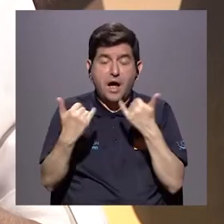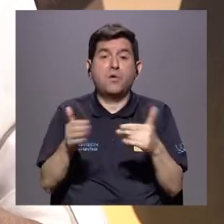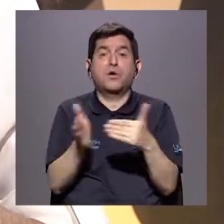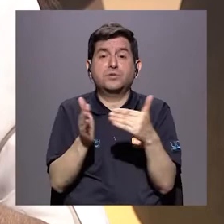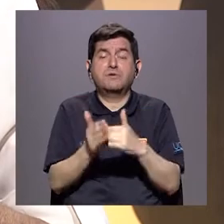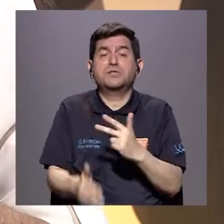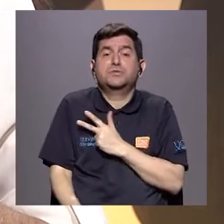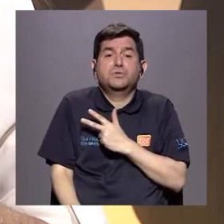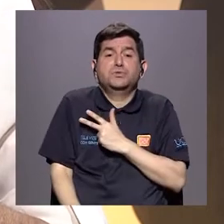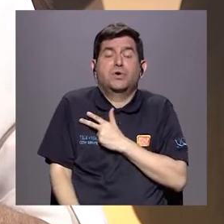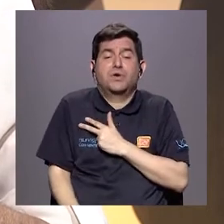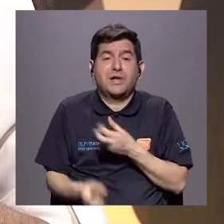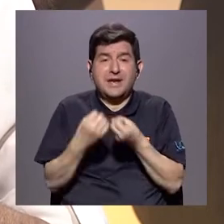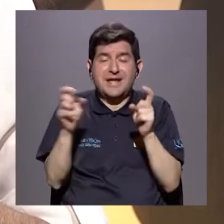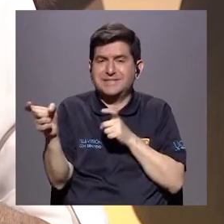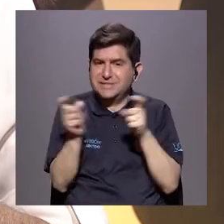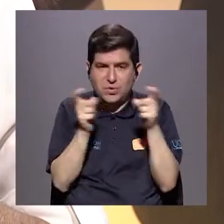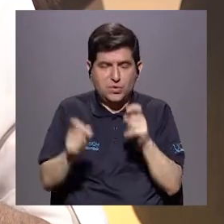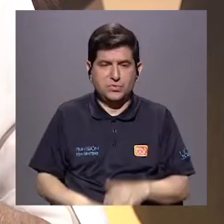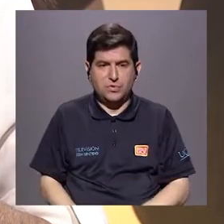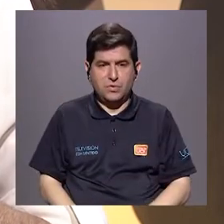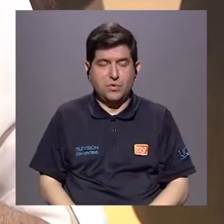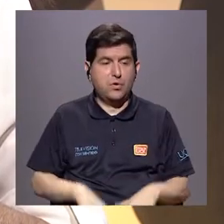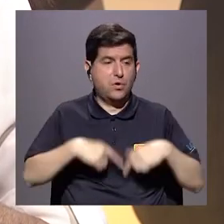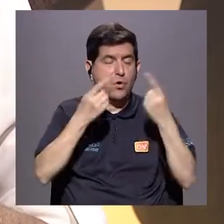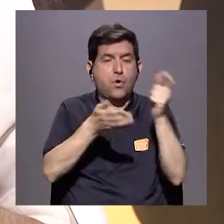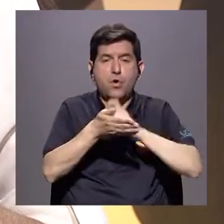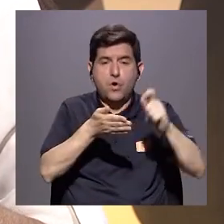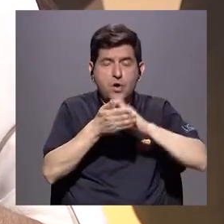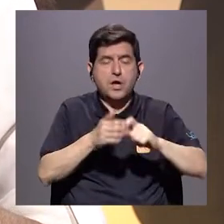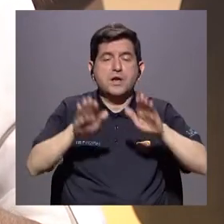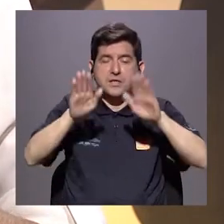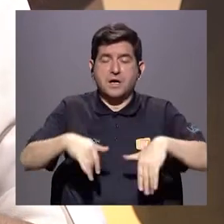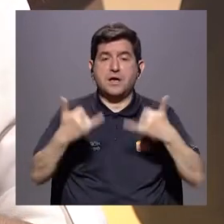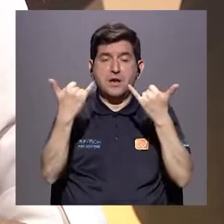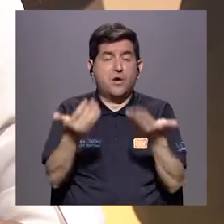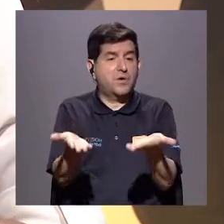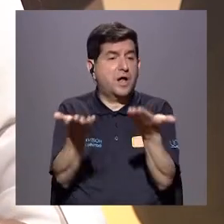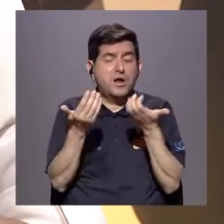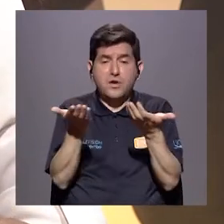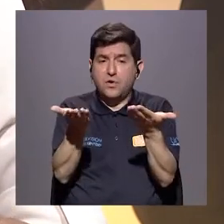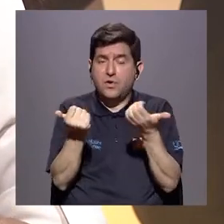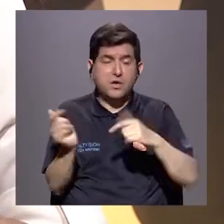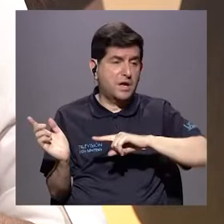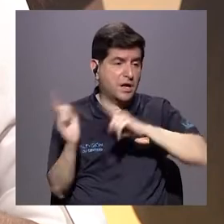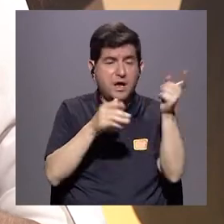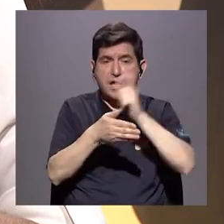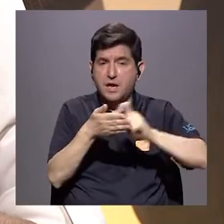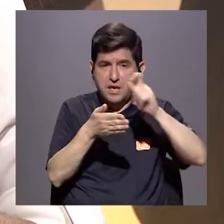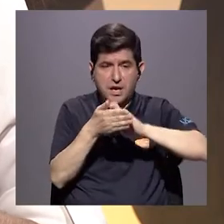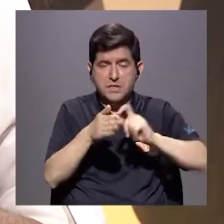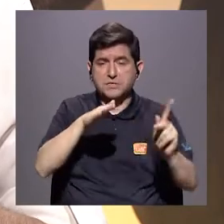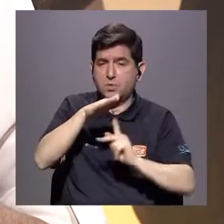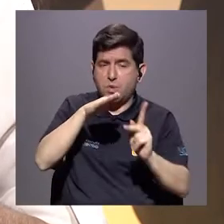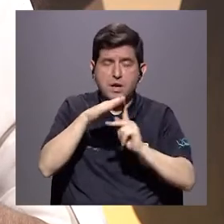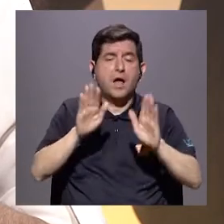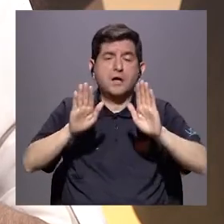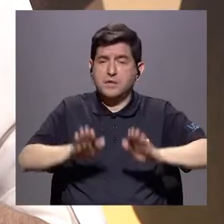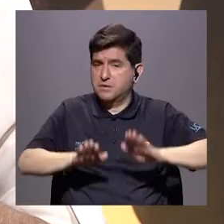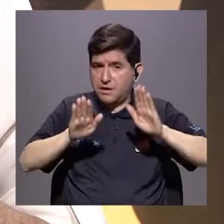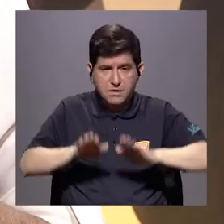orinarse, que el niño podía ir a la escuela tranquilo, ahora ya no quiere ir a la escuela tranquilo o al kinder,